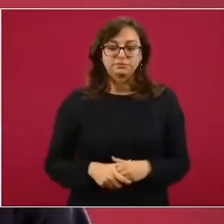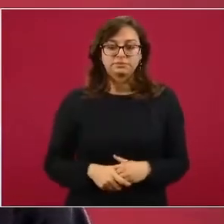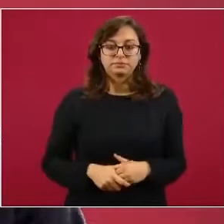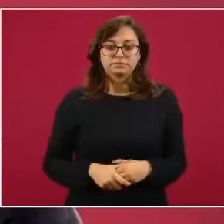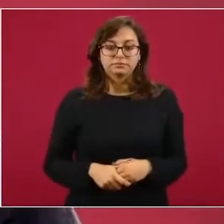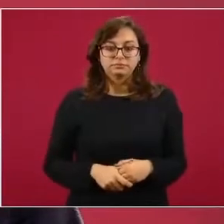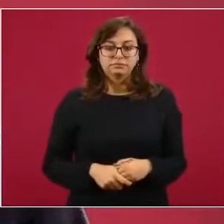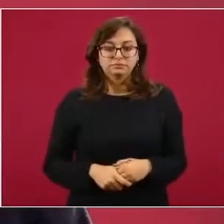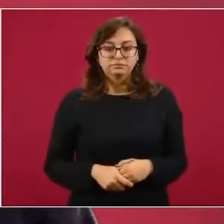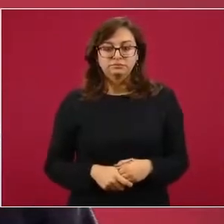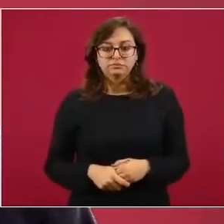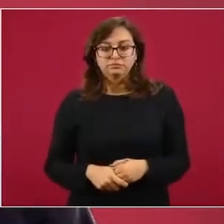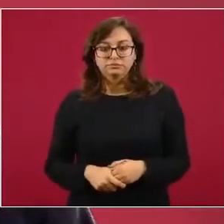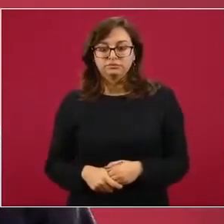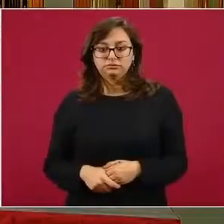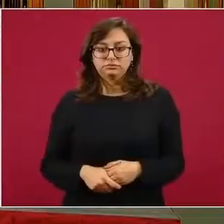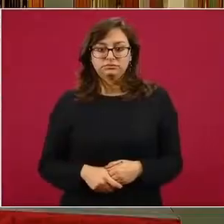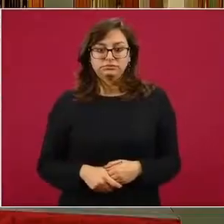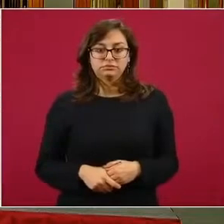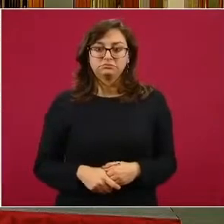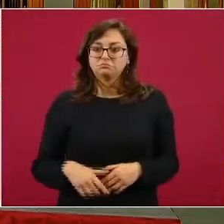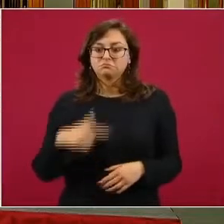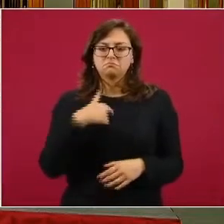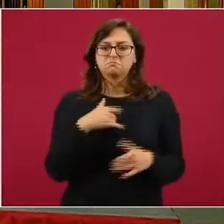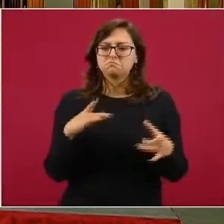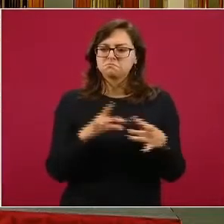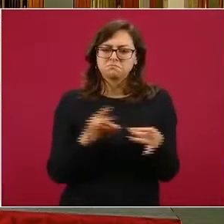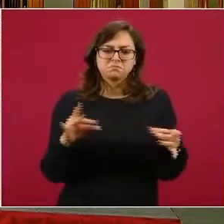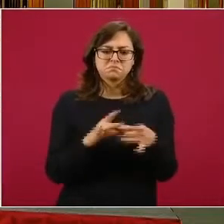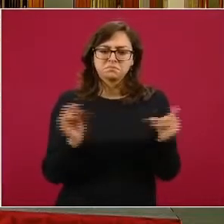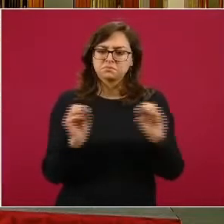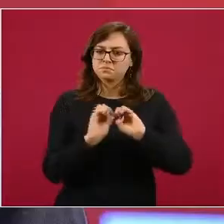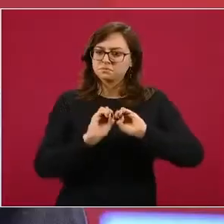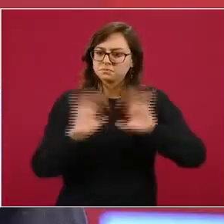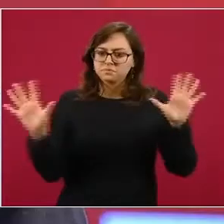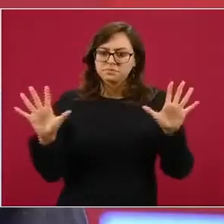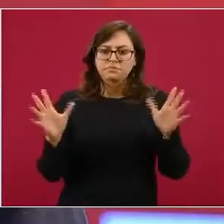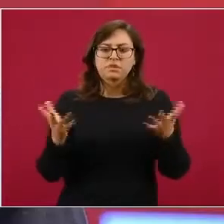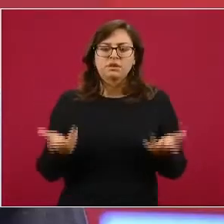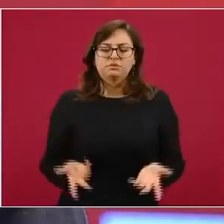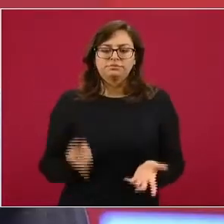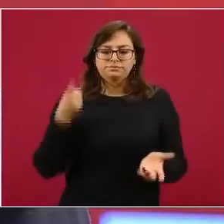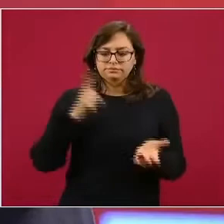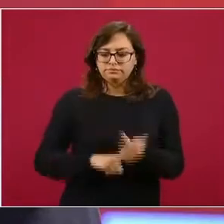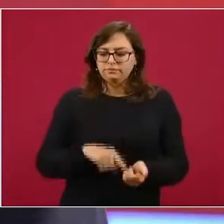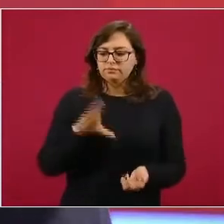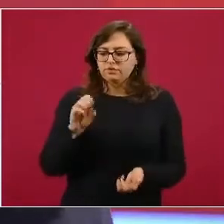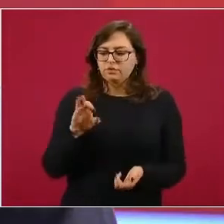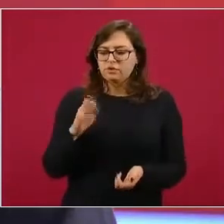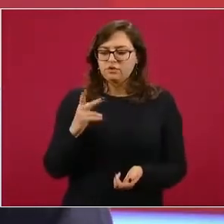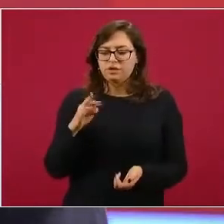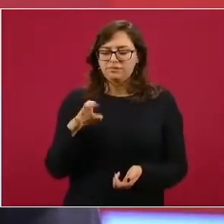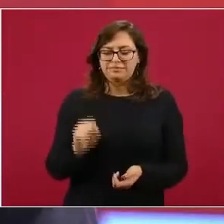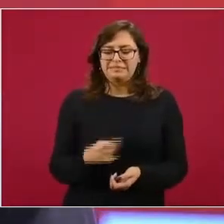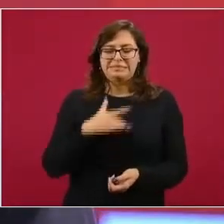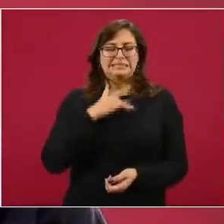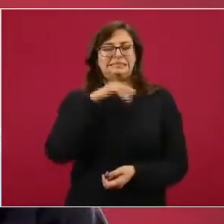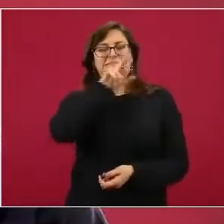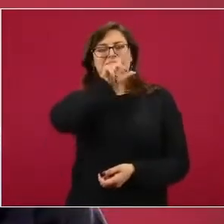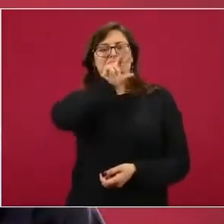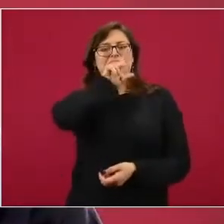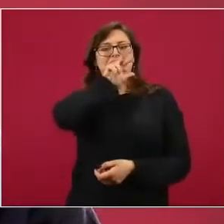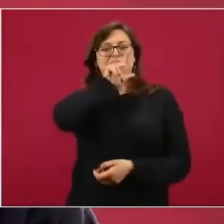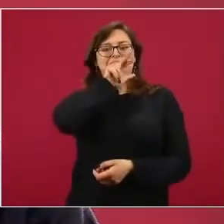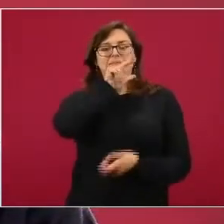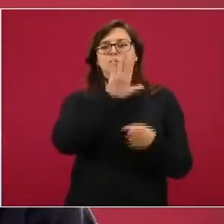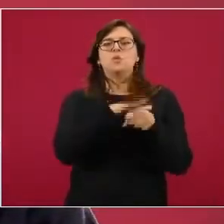Y abordé sin ambajes la preocupación que tenemos sobre COFEPRIS, que consiste en que a lo